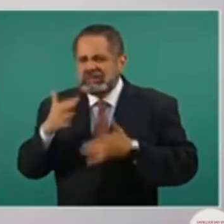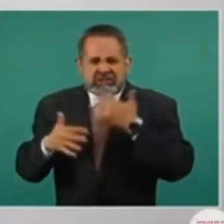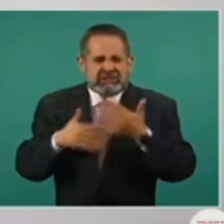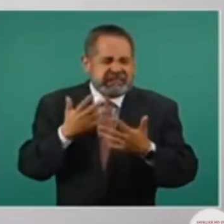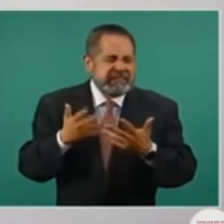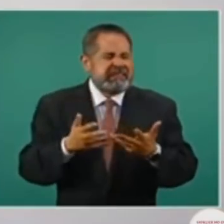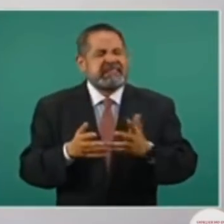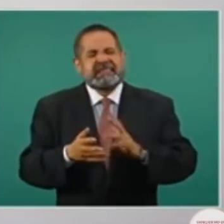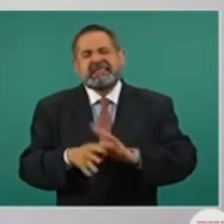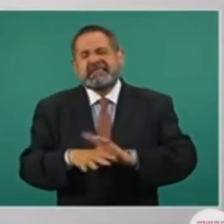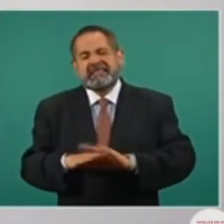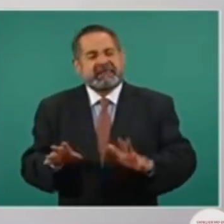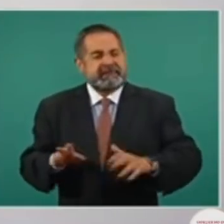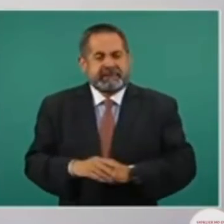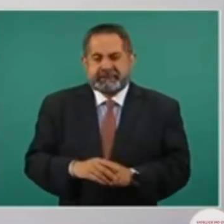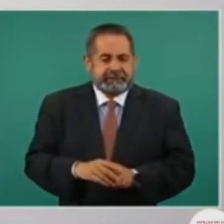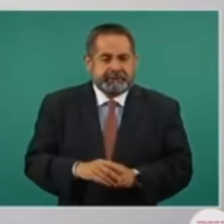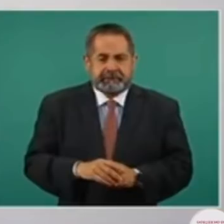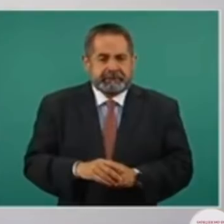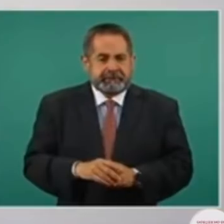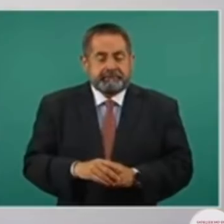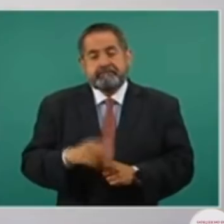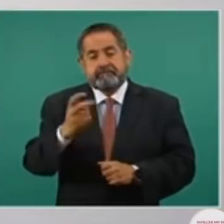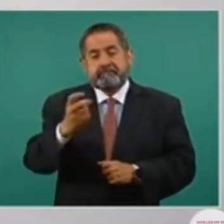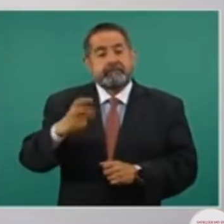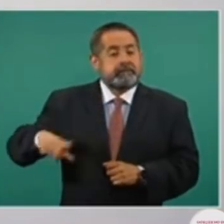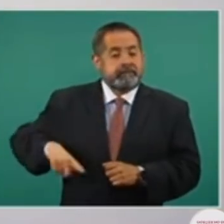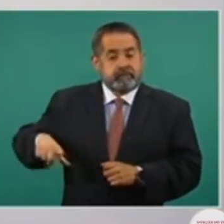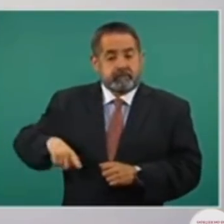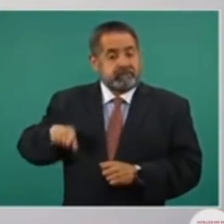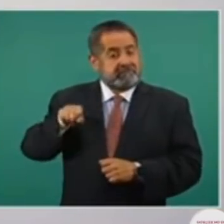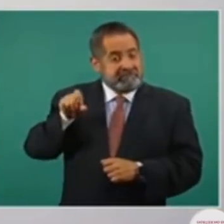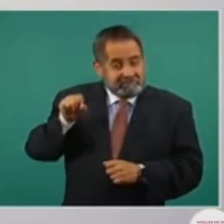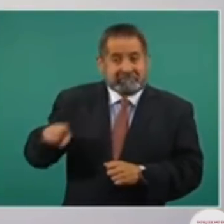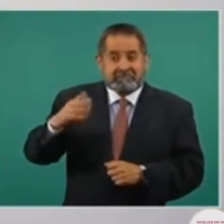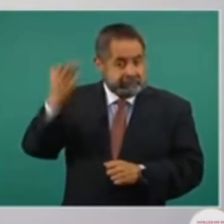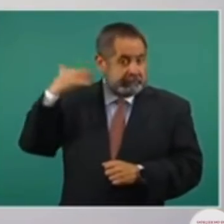Y el gobierno era el principal